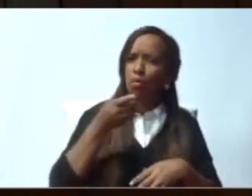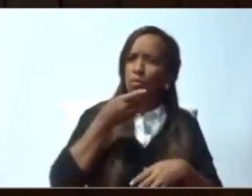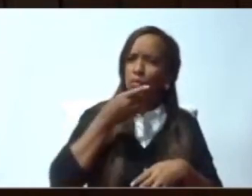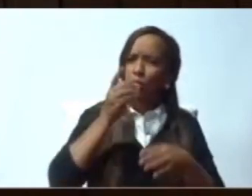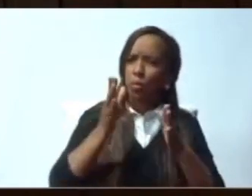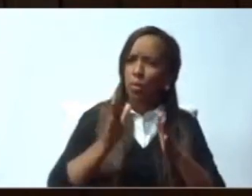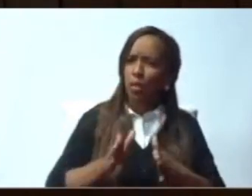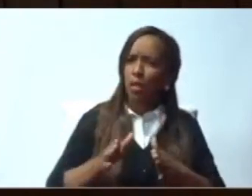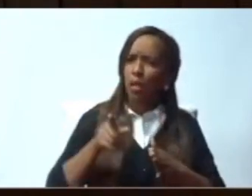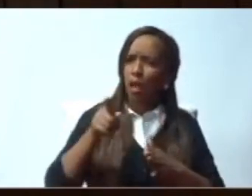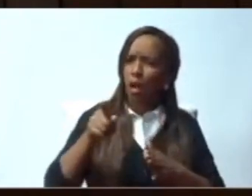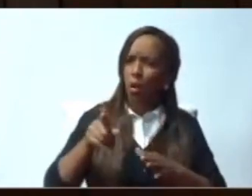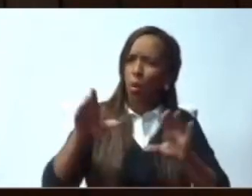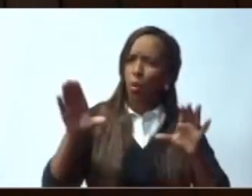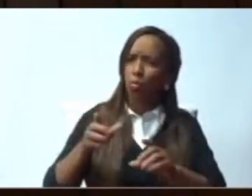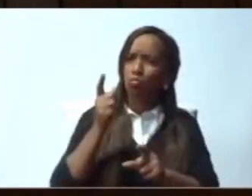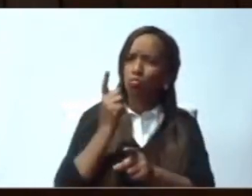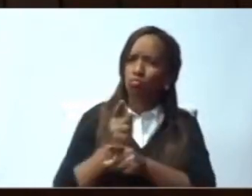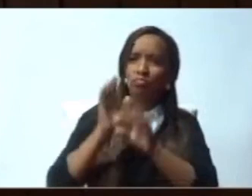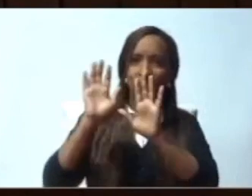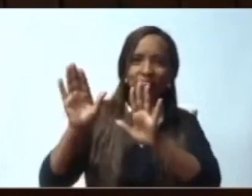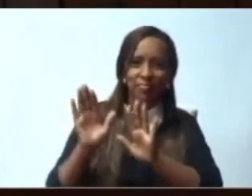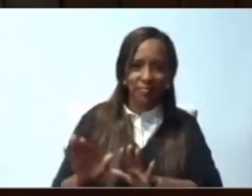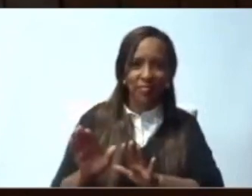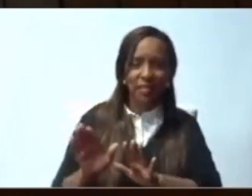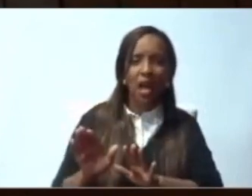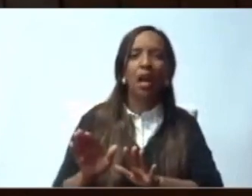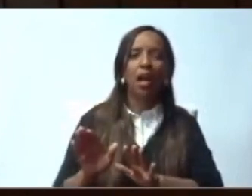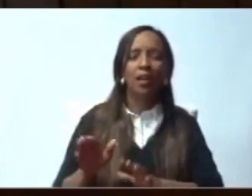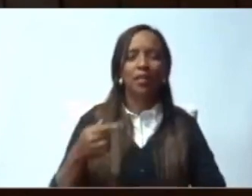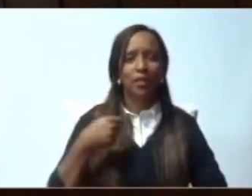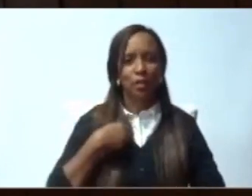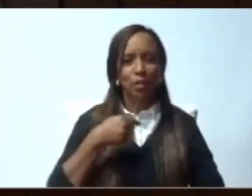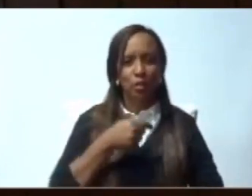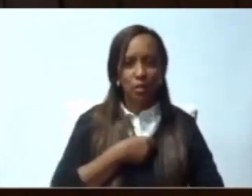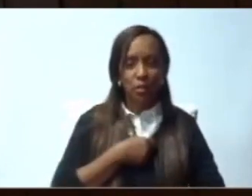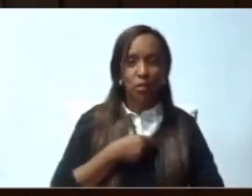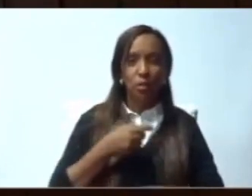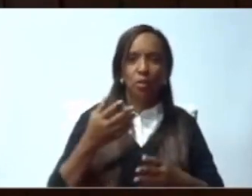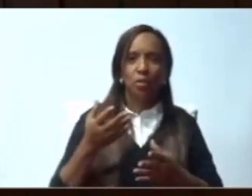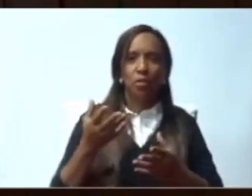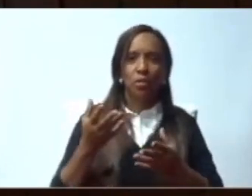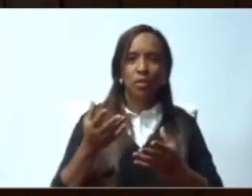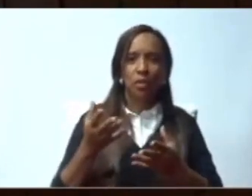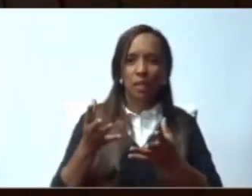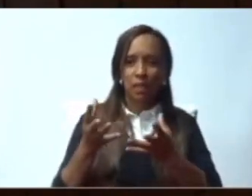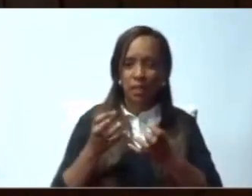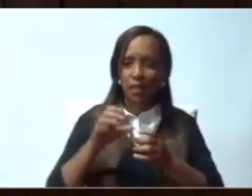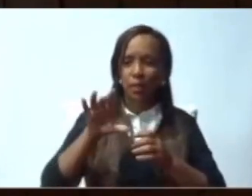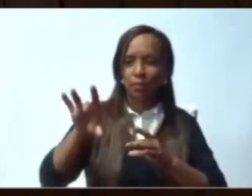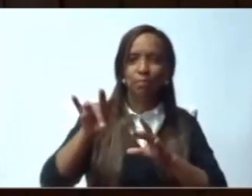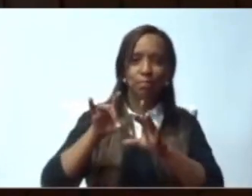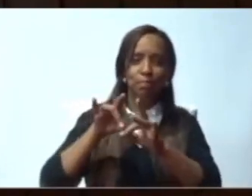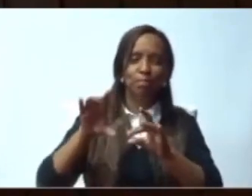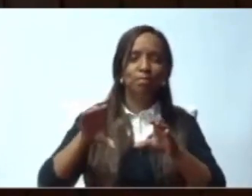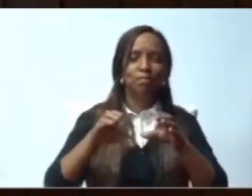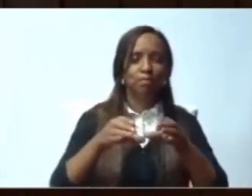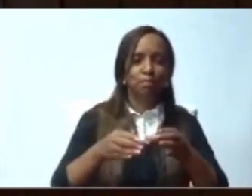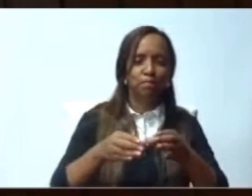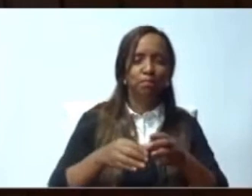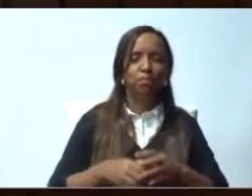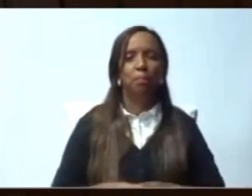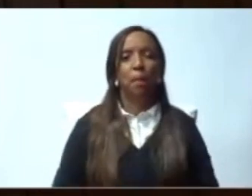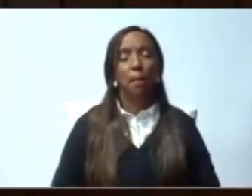abundar mucho, pero sí estamos en la obligación de presentar algunas modificaciones. Y entre esas